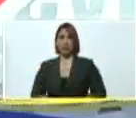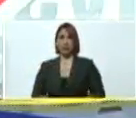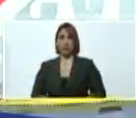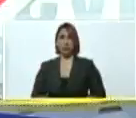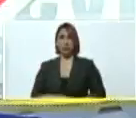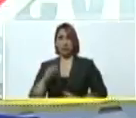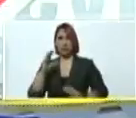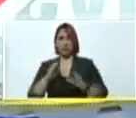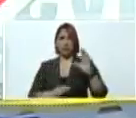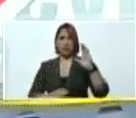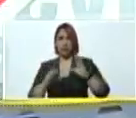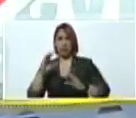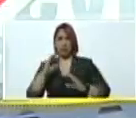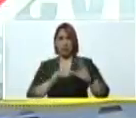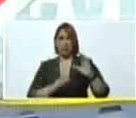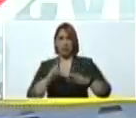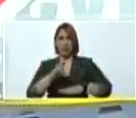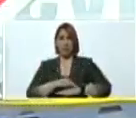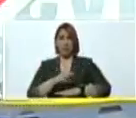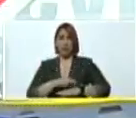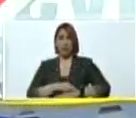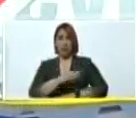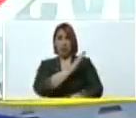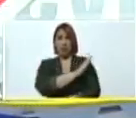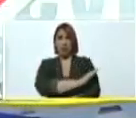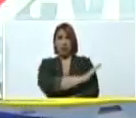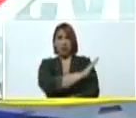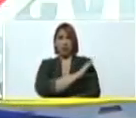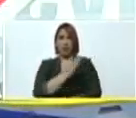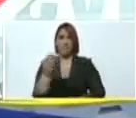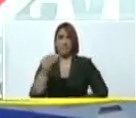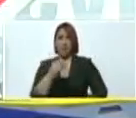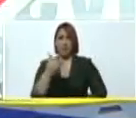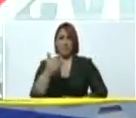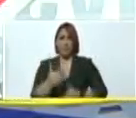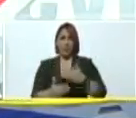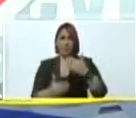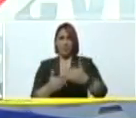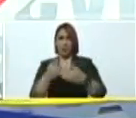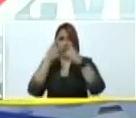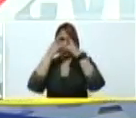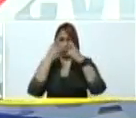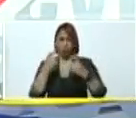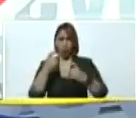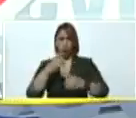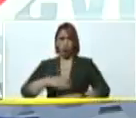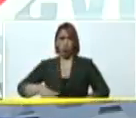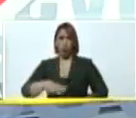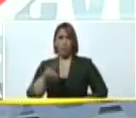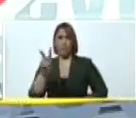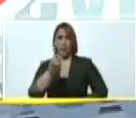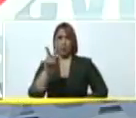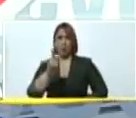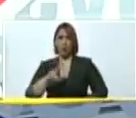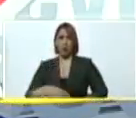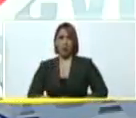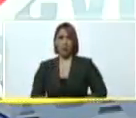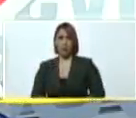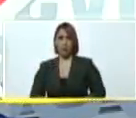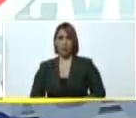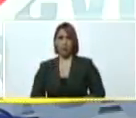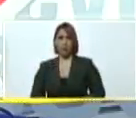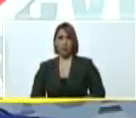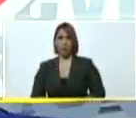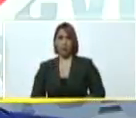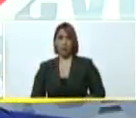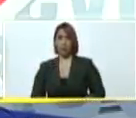científica médica clínica más avanzada de toda Venezuela no me atrevería a decir de